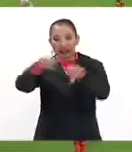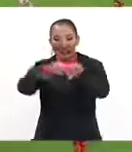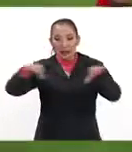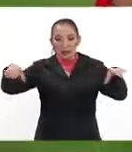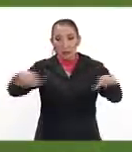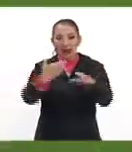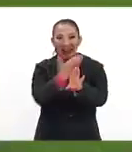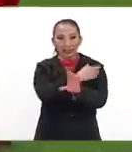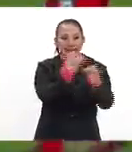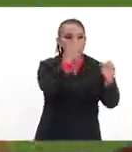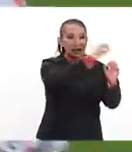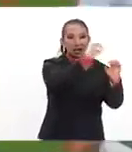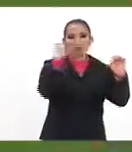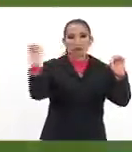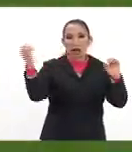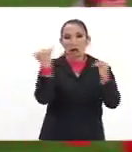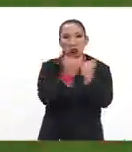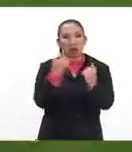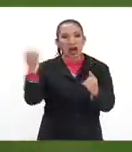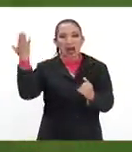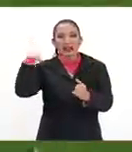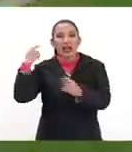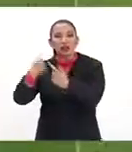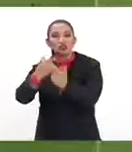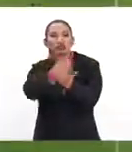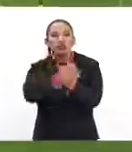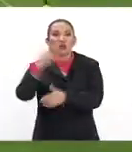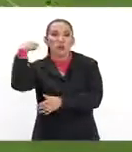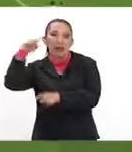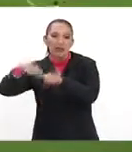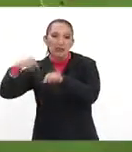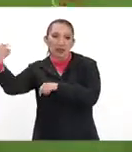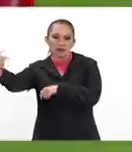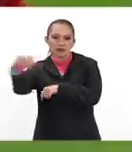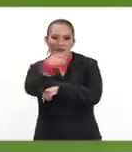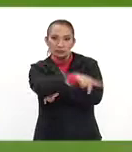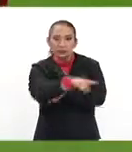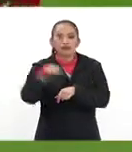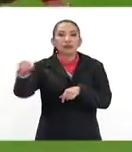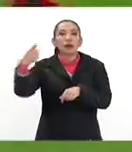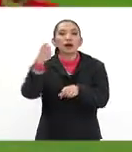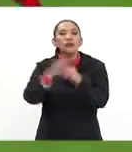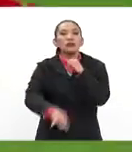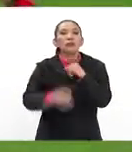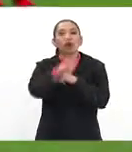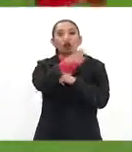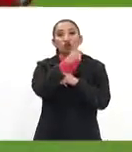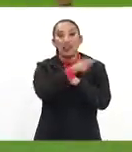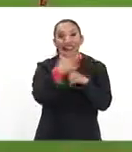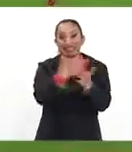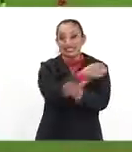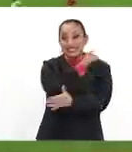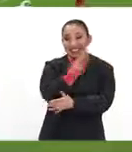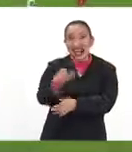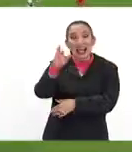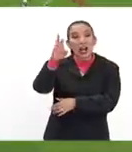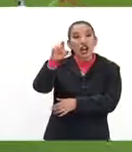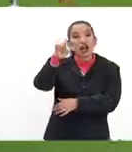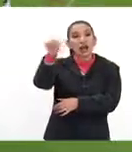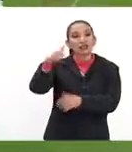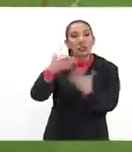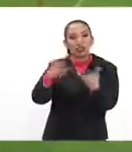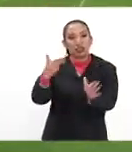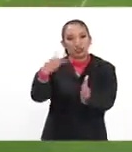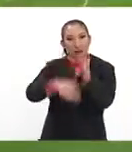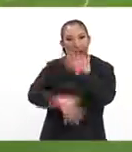llegan tras empatar a cero en la jornada uno ante Cruz Azul y Vera Cruz respectivamente. La última victoria para los Xolos sobre los Rayos en la frontera fue en